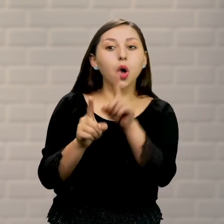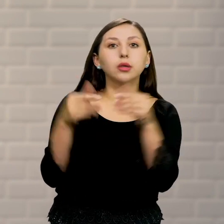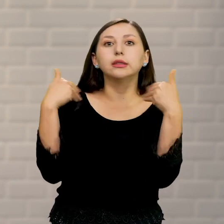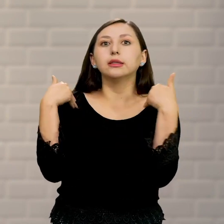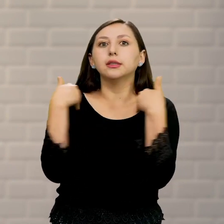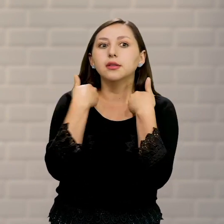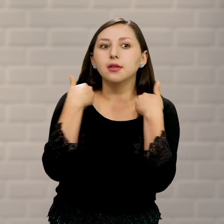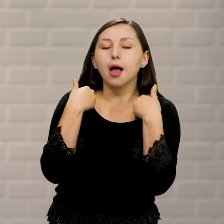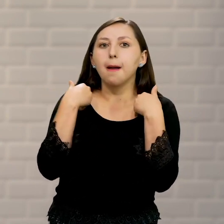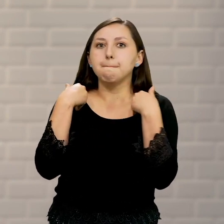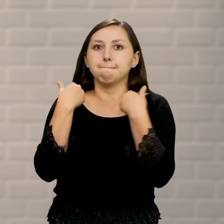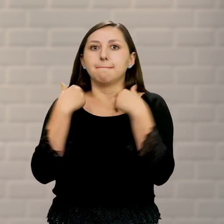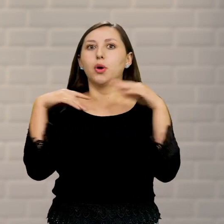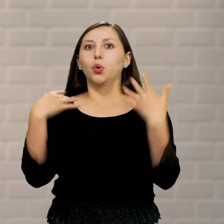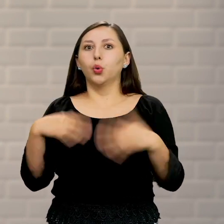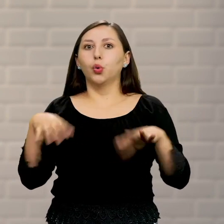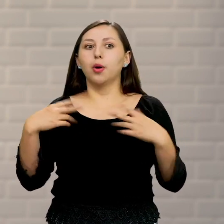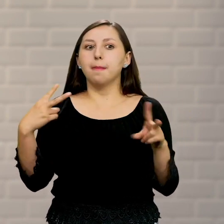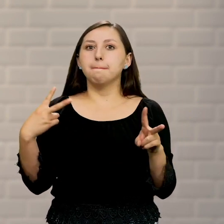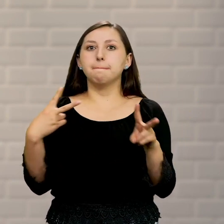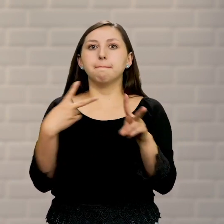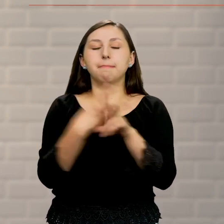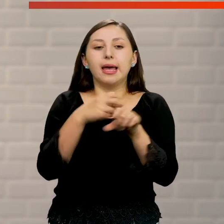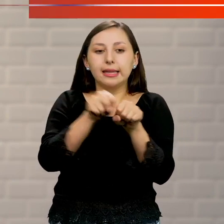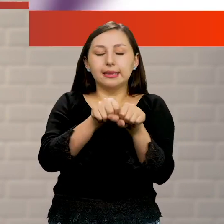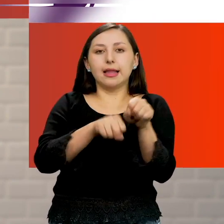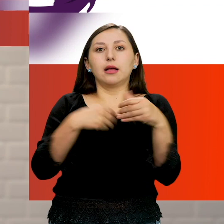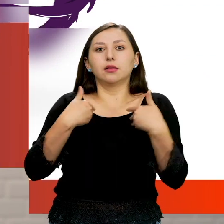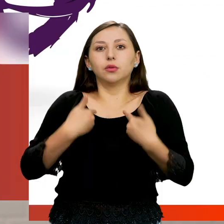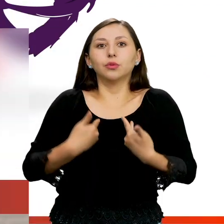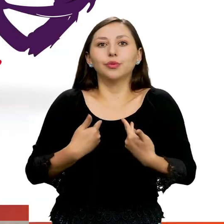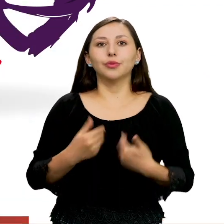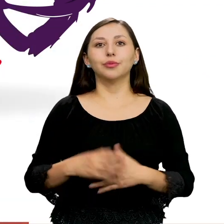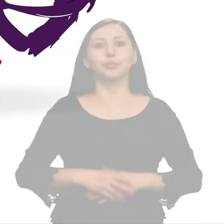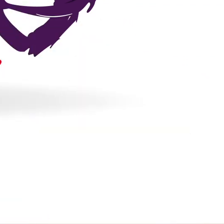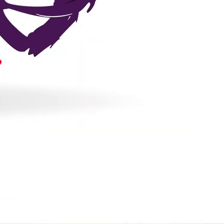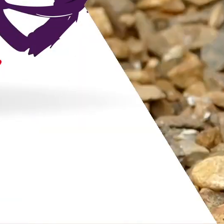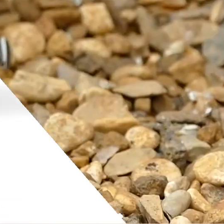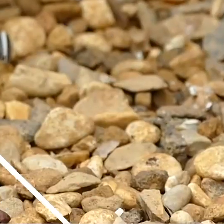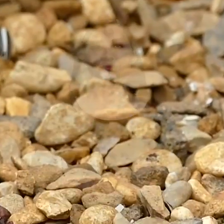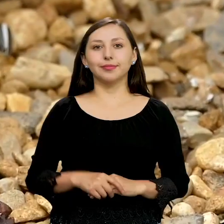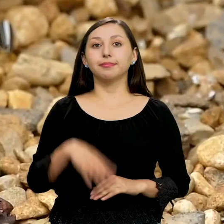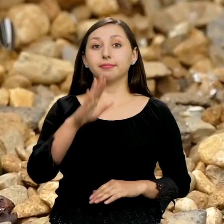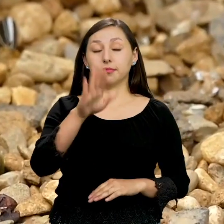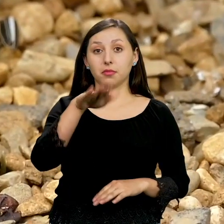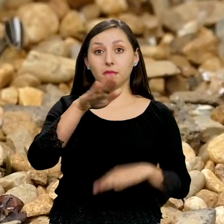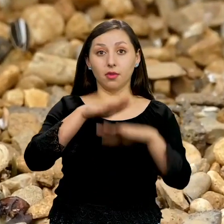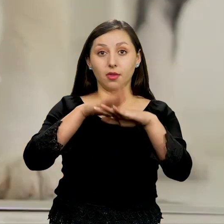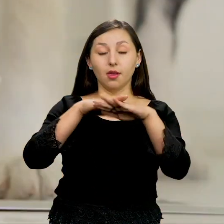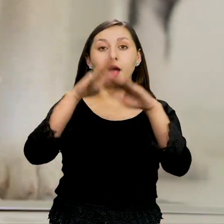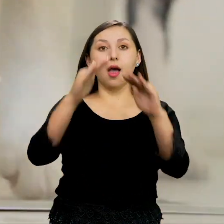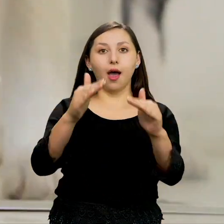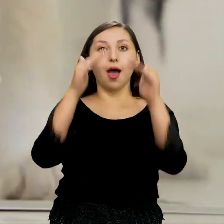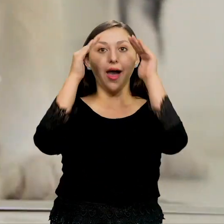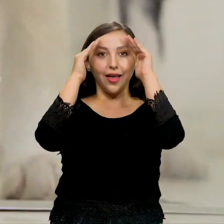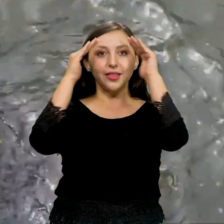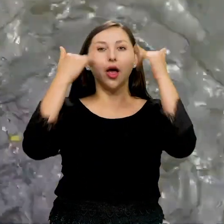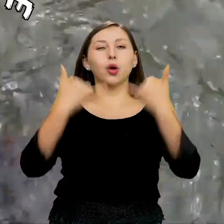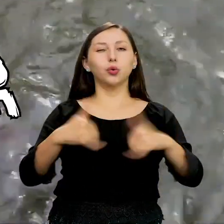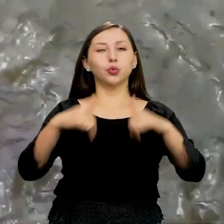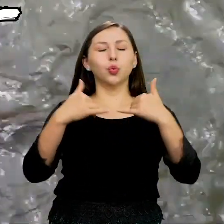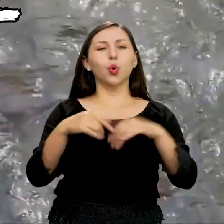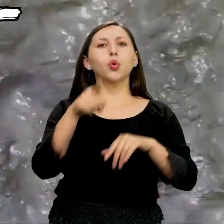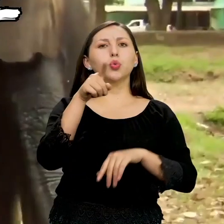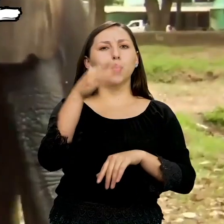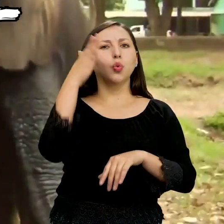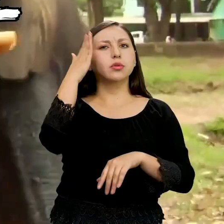peligrosos E incluso podrían hacernos daño Presta atención a este juego